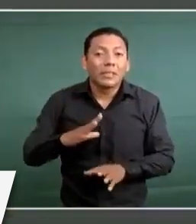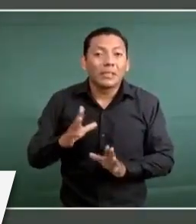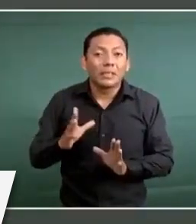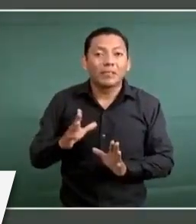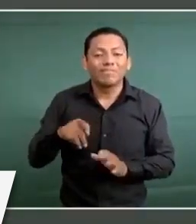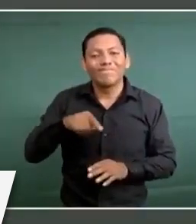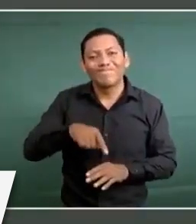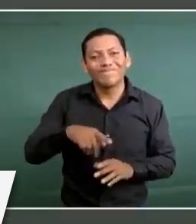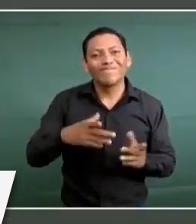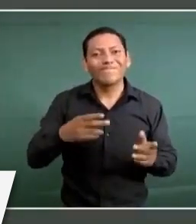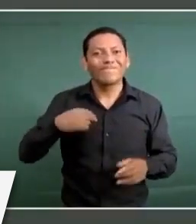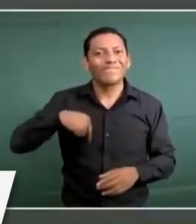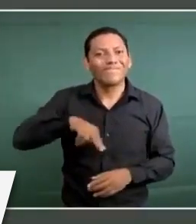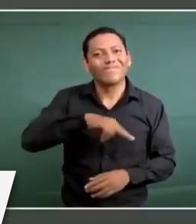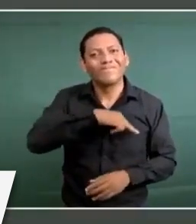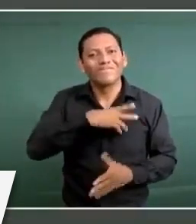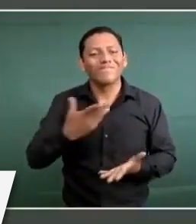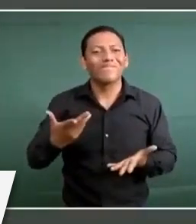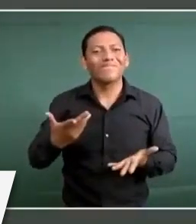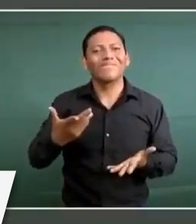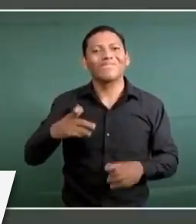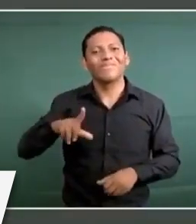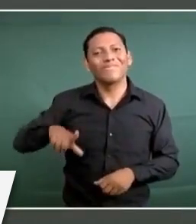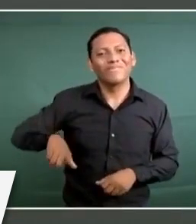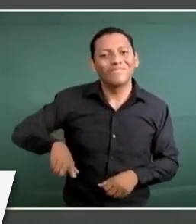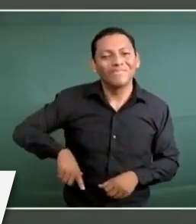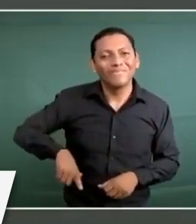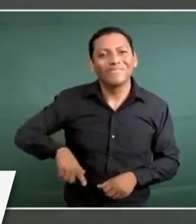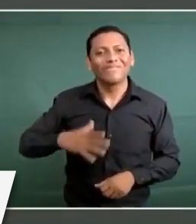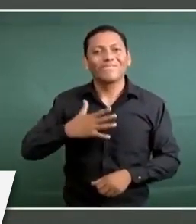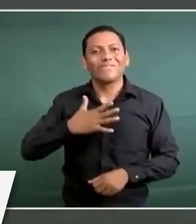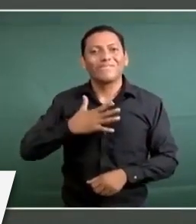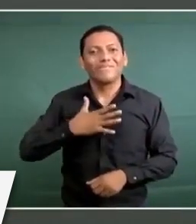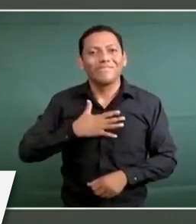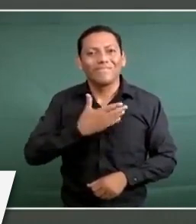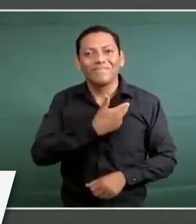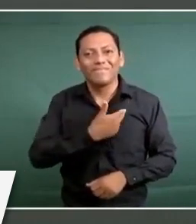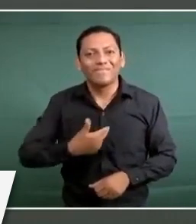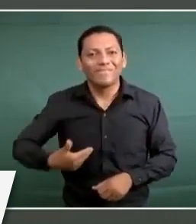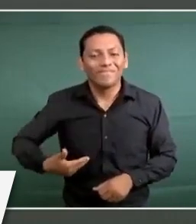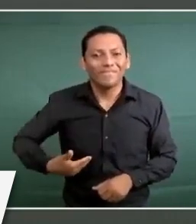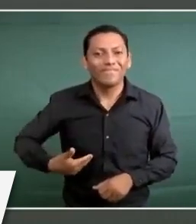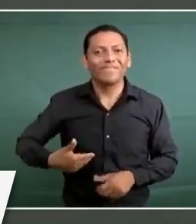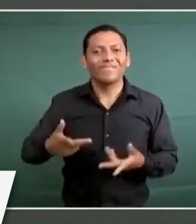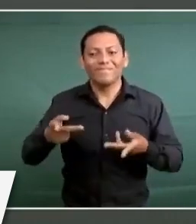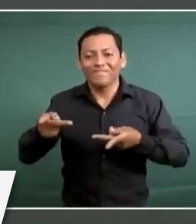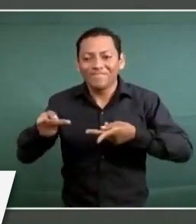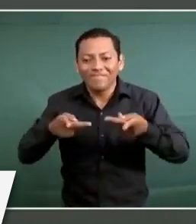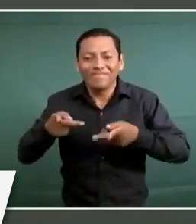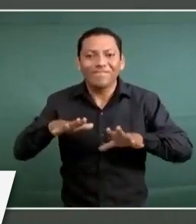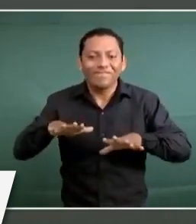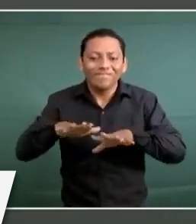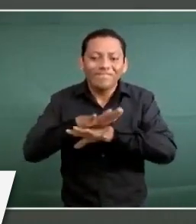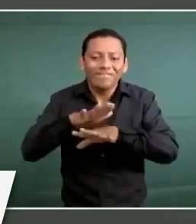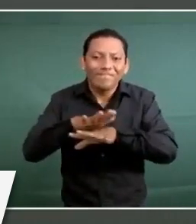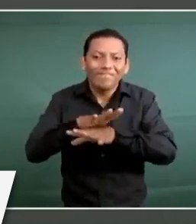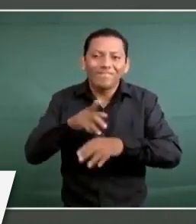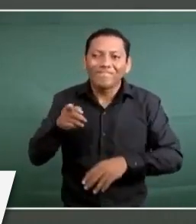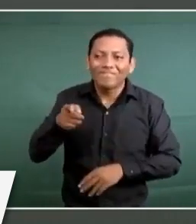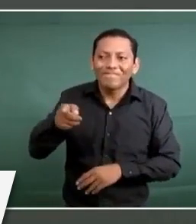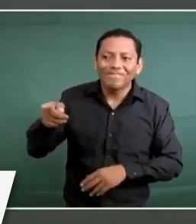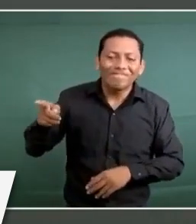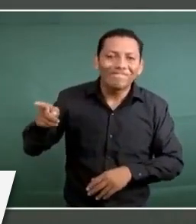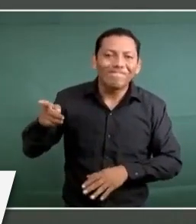nuestro movimiento, a mi persona, al proceso de transformación, están actuando